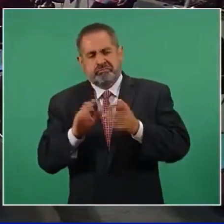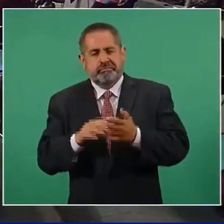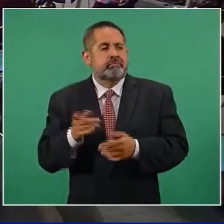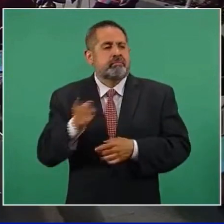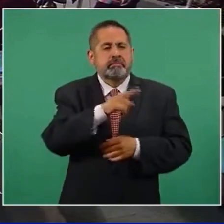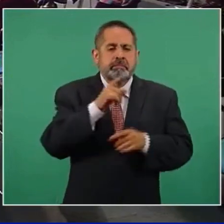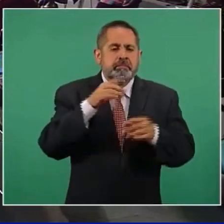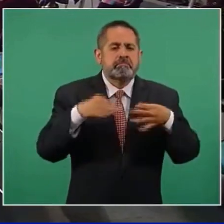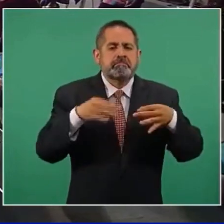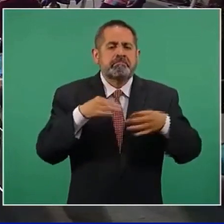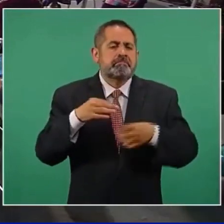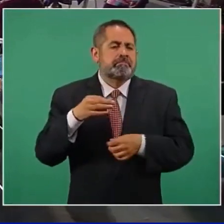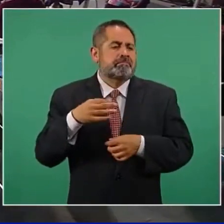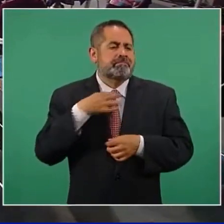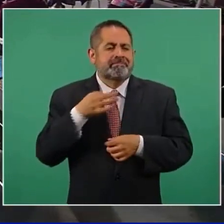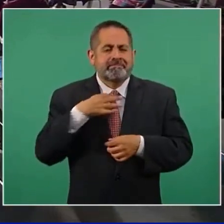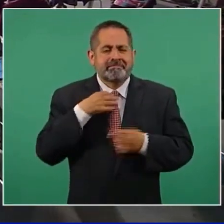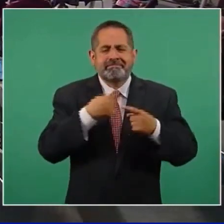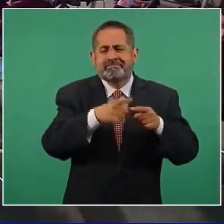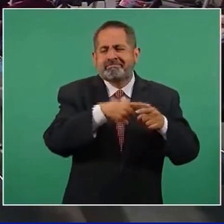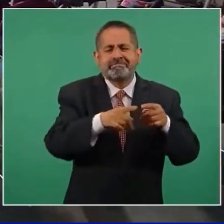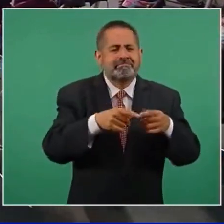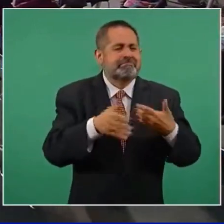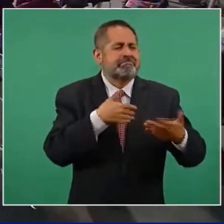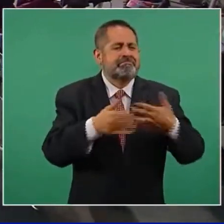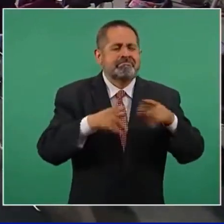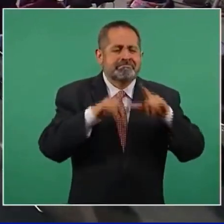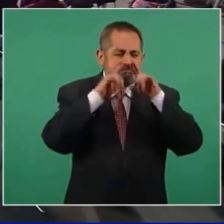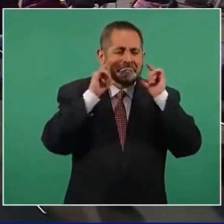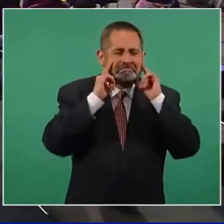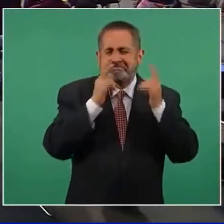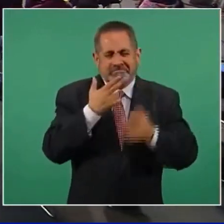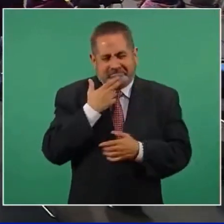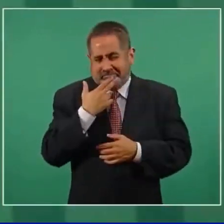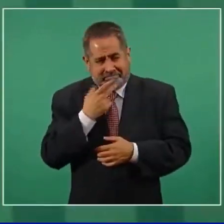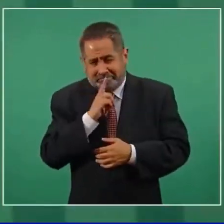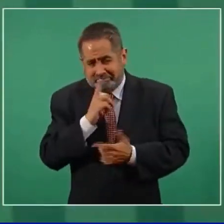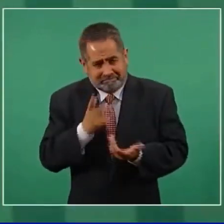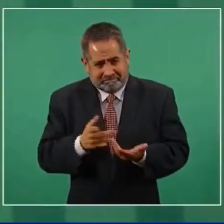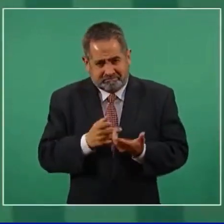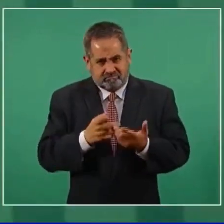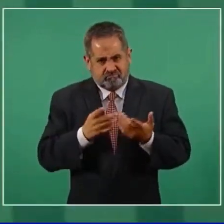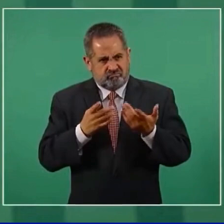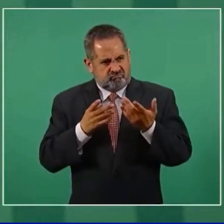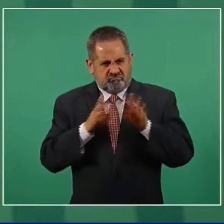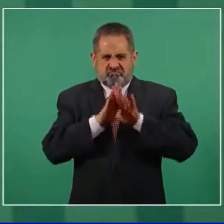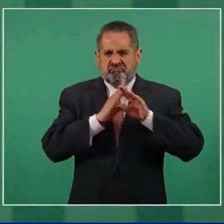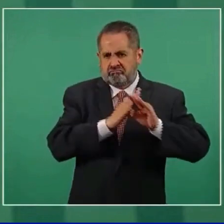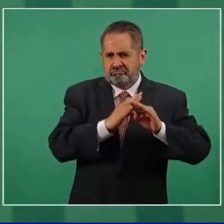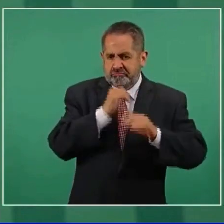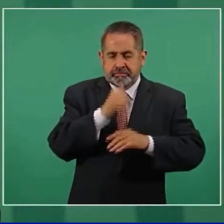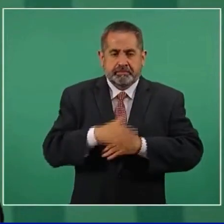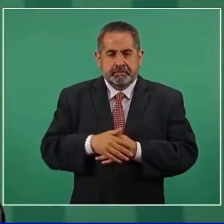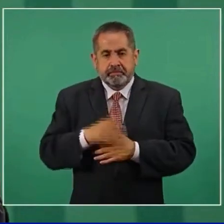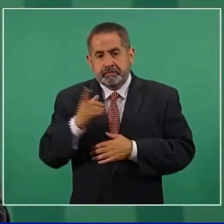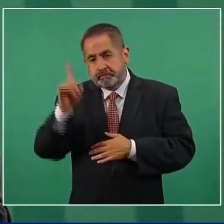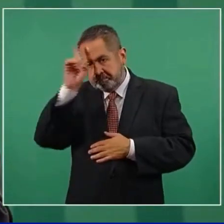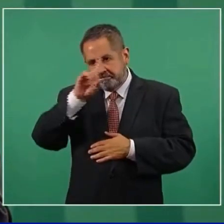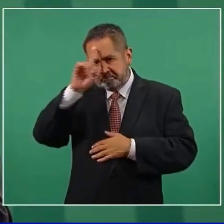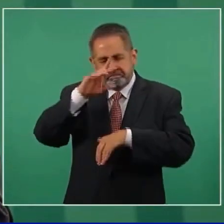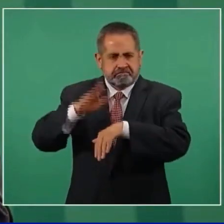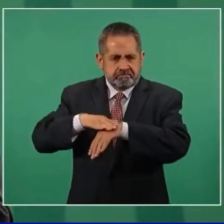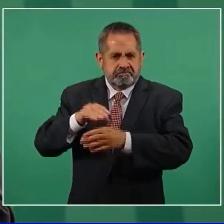convencionalmente en la vida pública no tienen esa característica de sellado. Recomendamos seguir